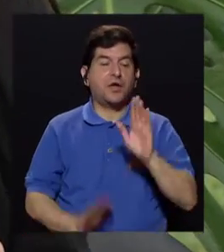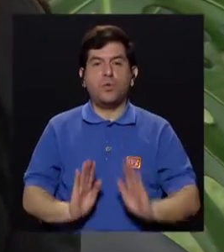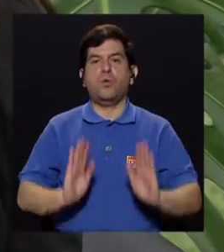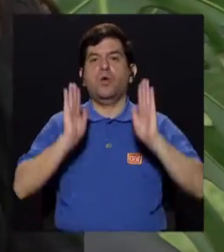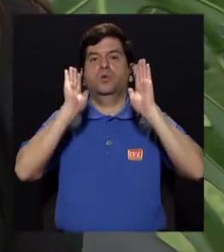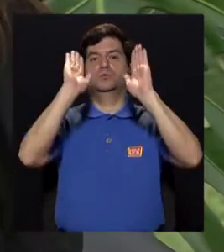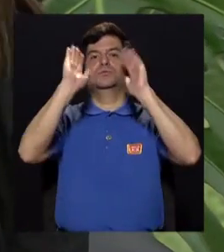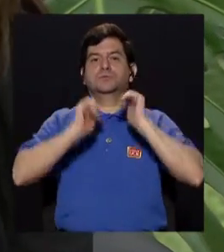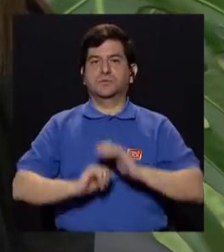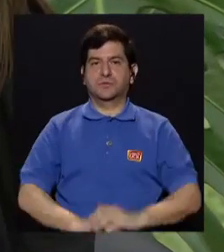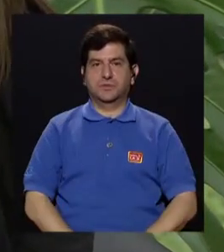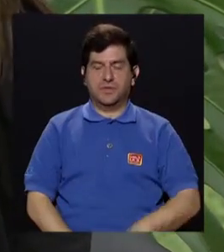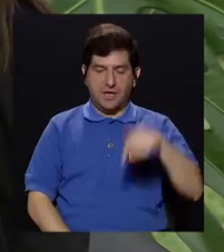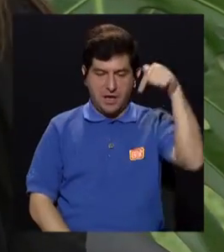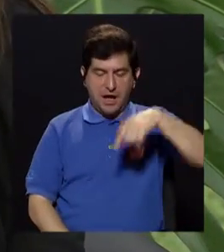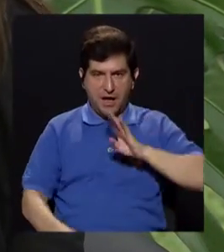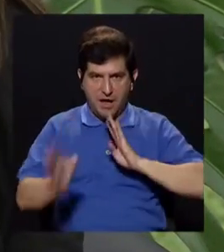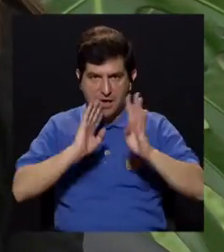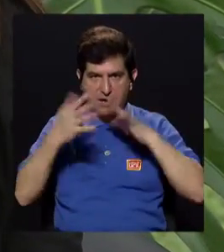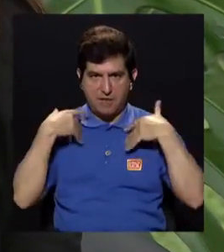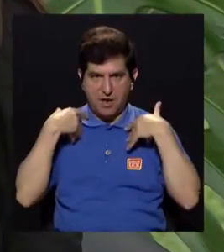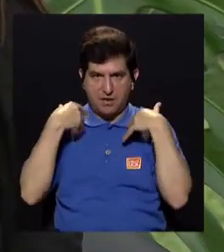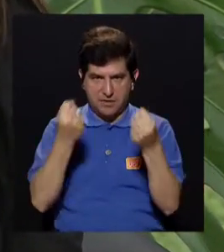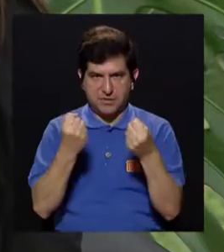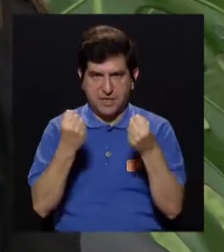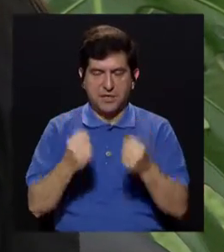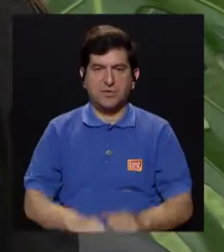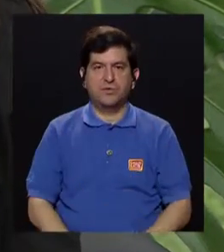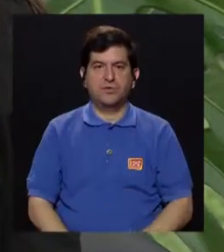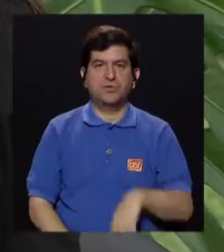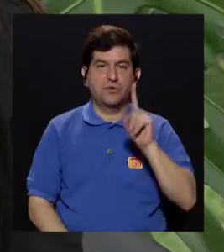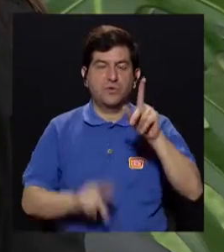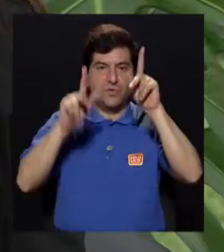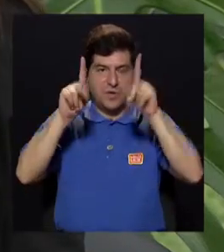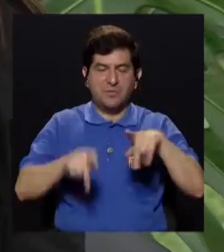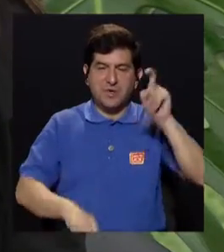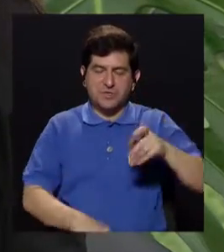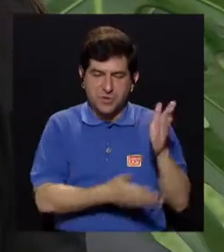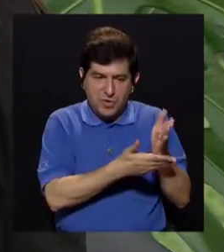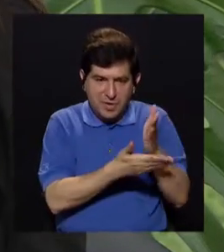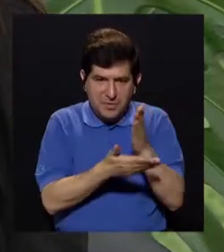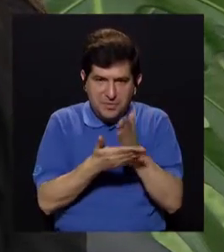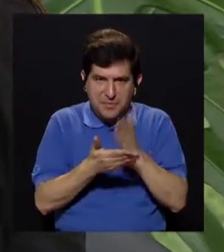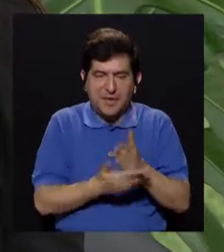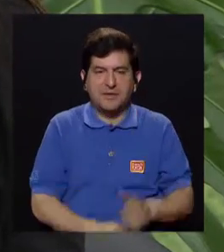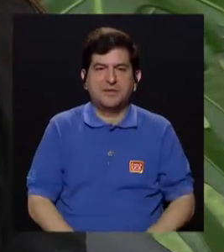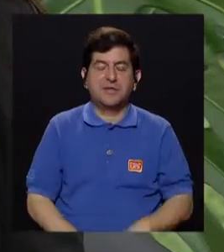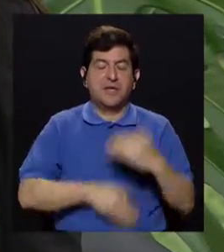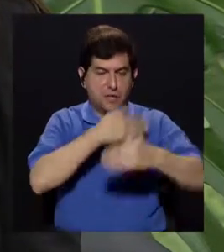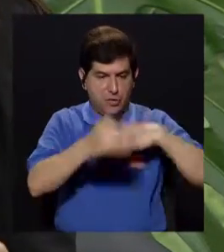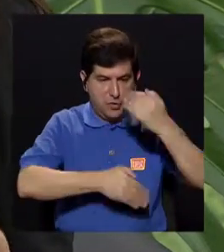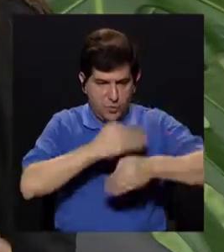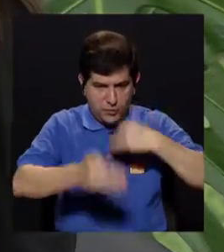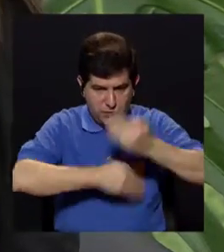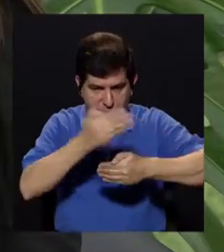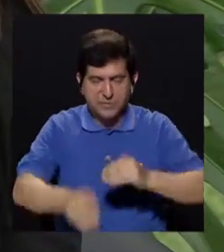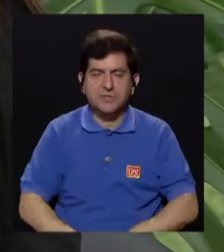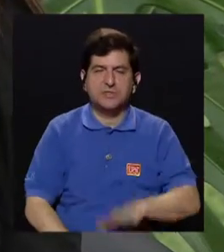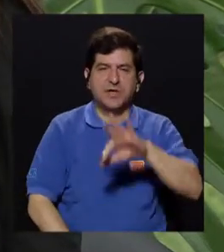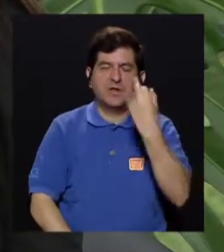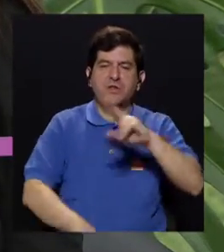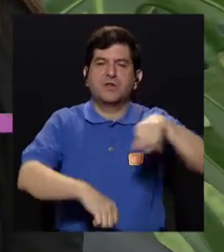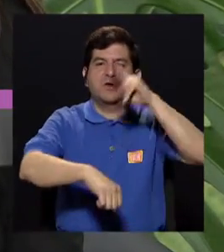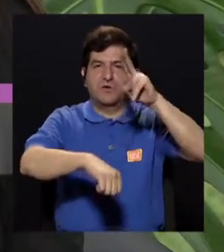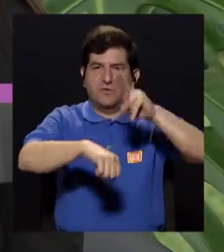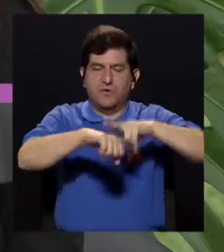Entonces, esas son maravillas, porque aquí estamos hablando de salud. Alguien tiene que partir, alguien tiene que picar, alguien tiene que procesar